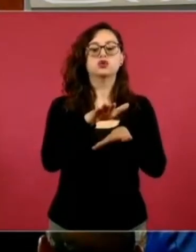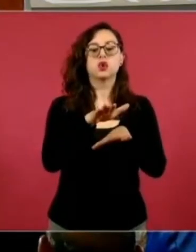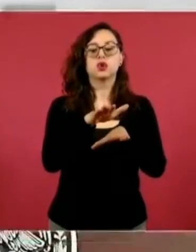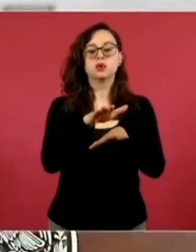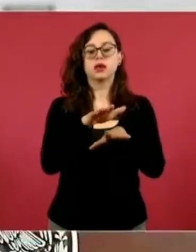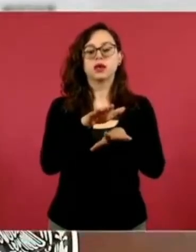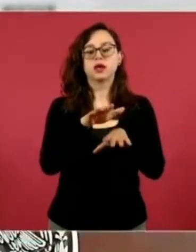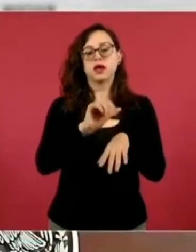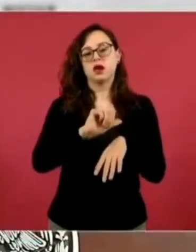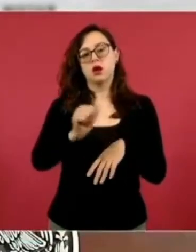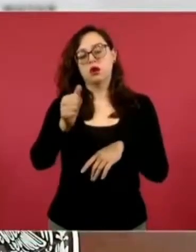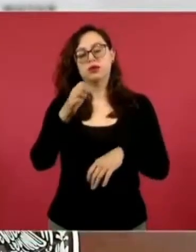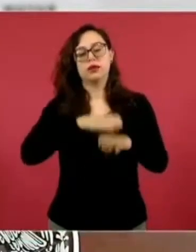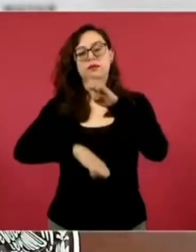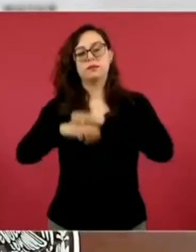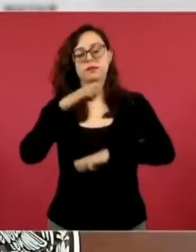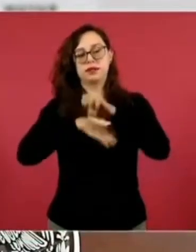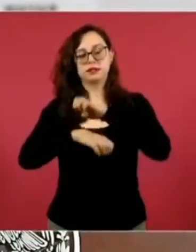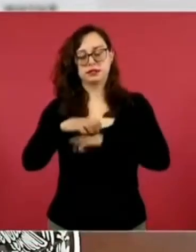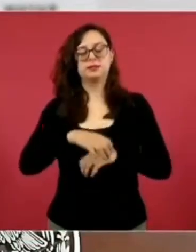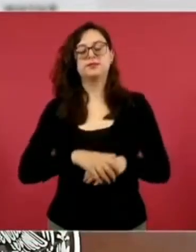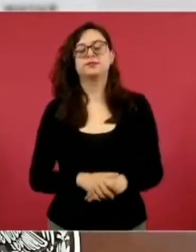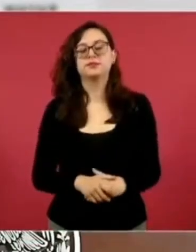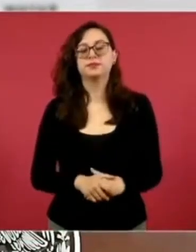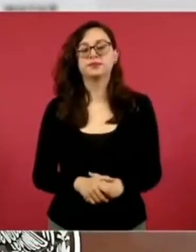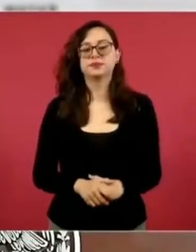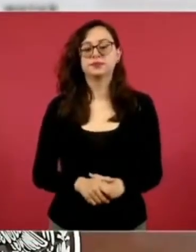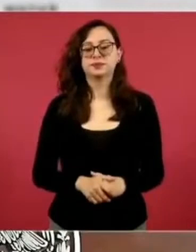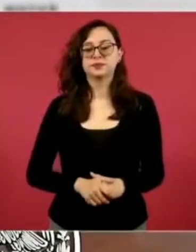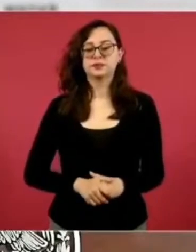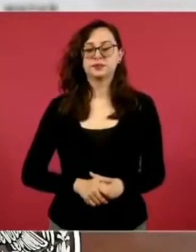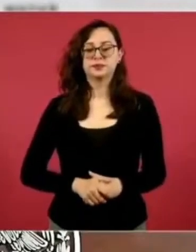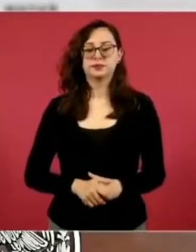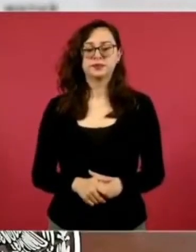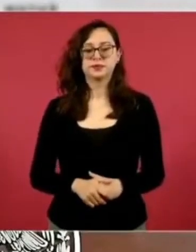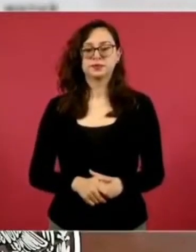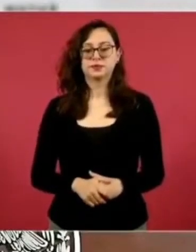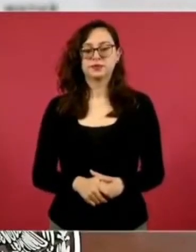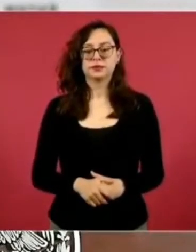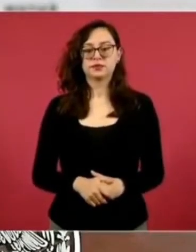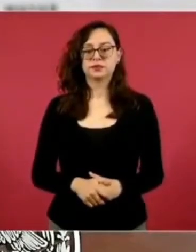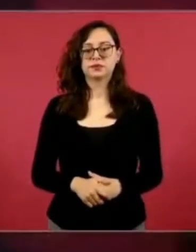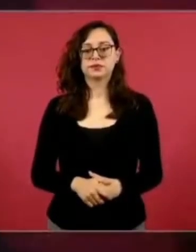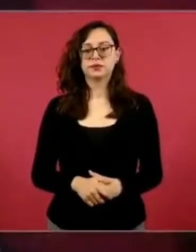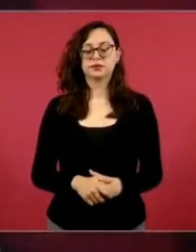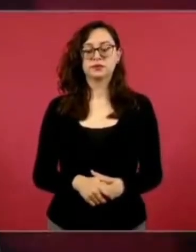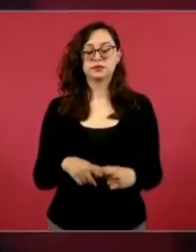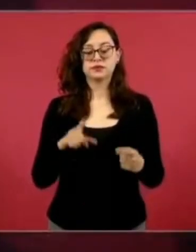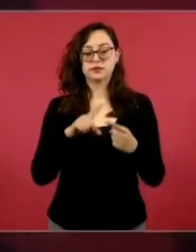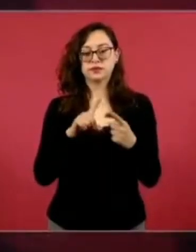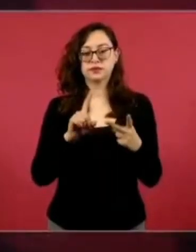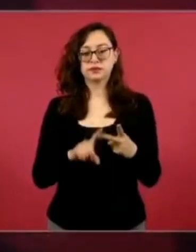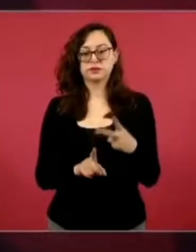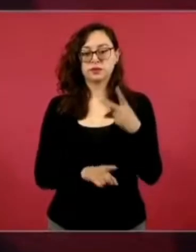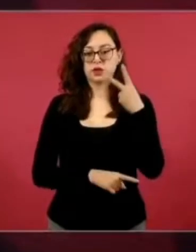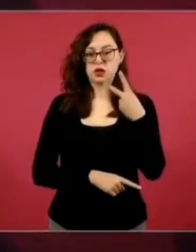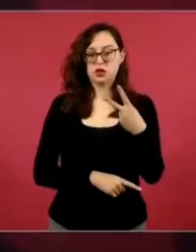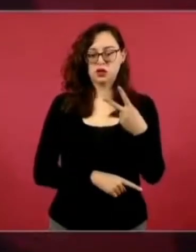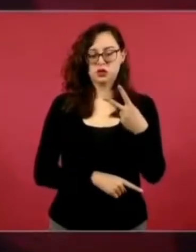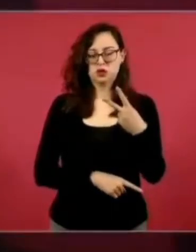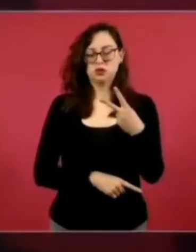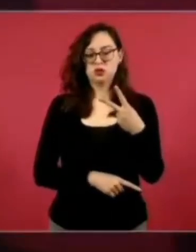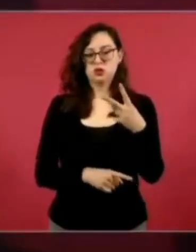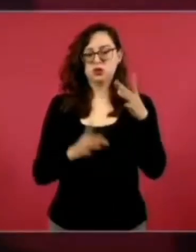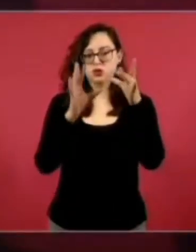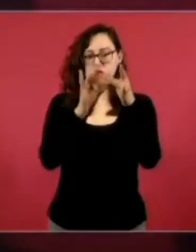empresa ArcelorMittal. Y bueno, antes de hacer referencia a estos dos eventos, me gustaría que